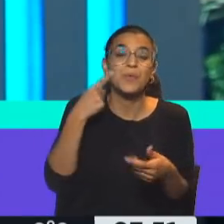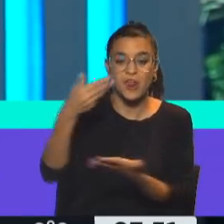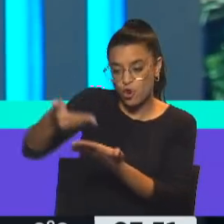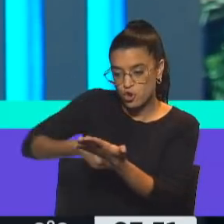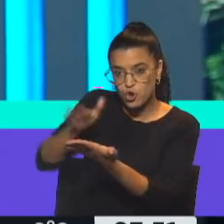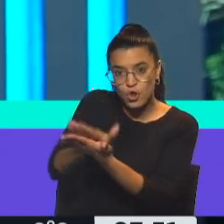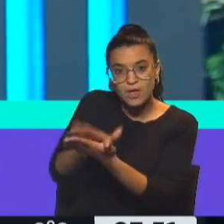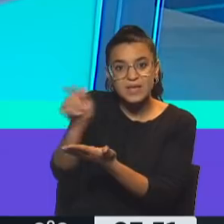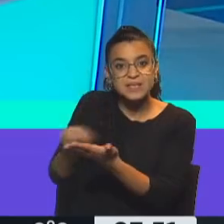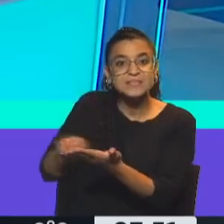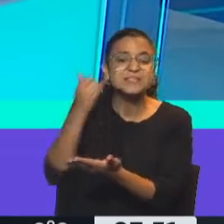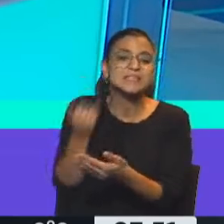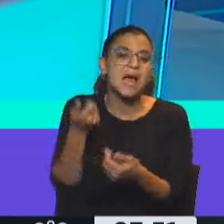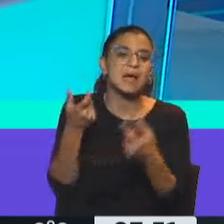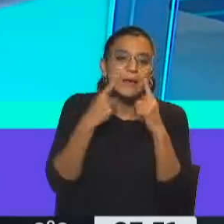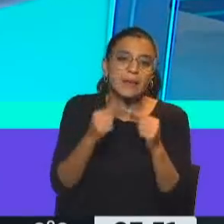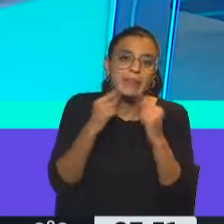lo vieron, ya lo empezaron a criticar.